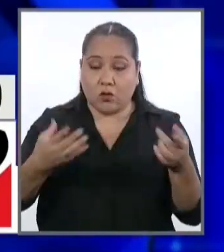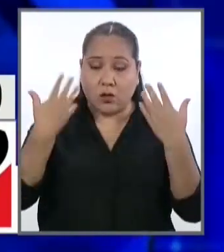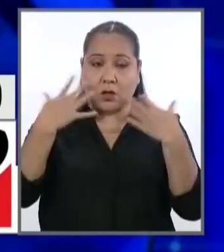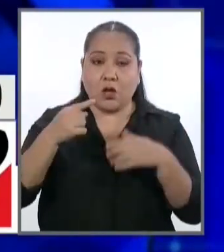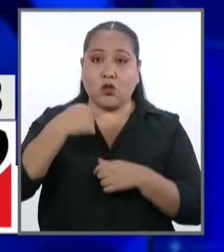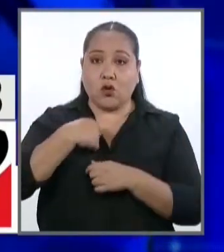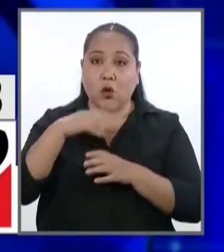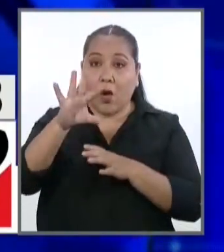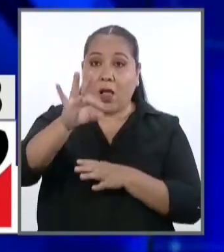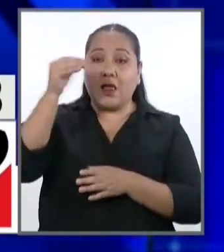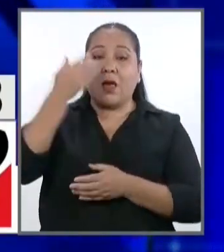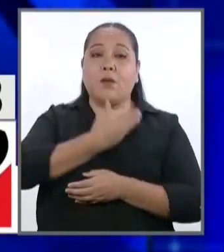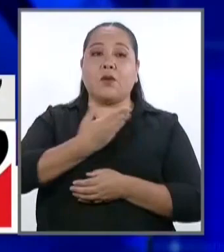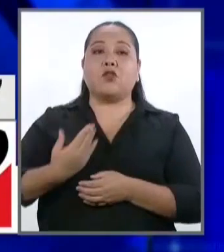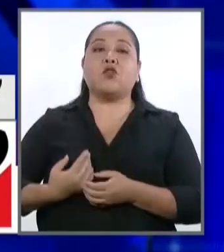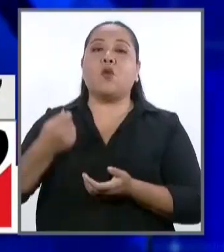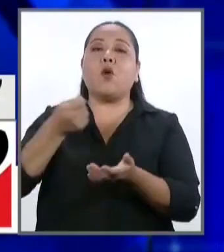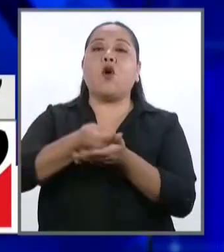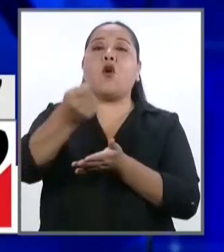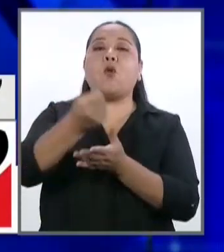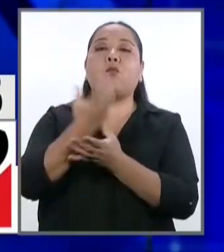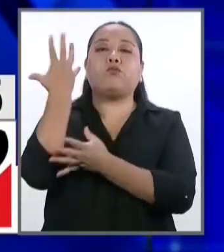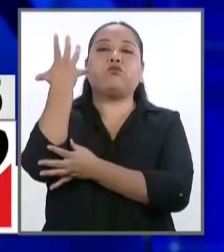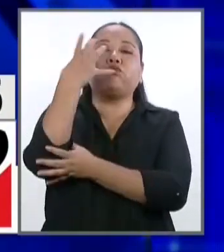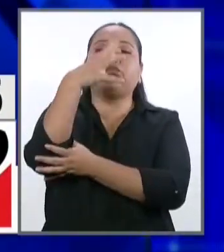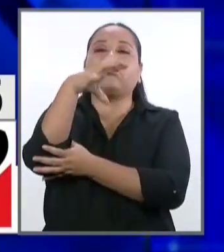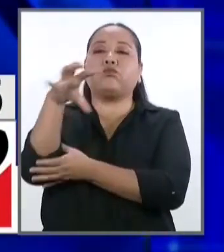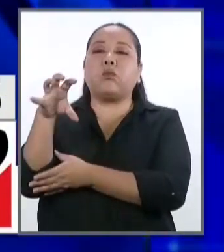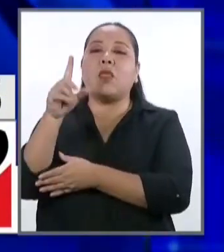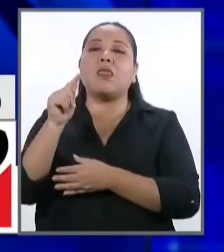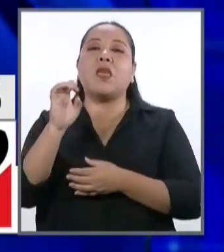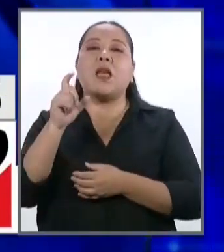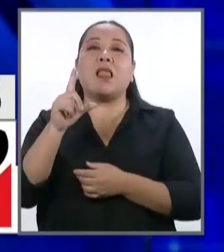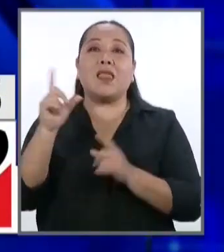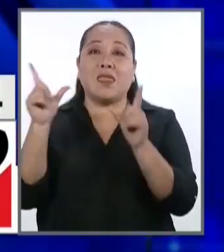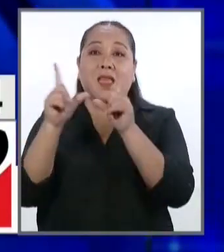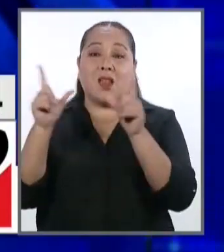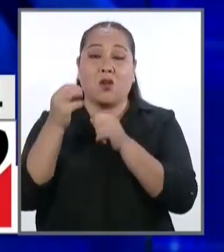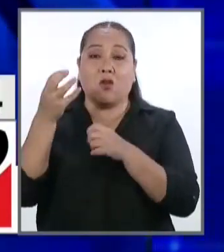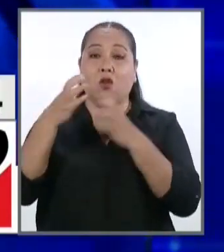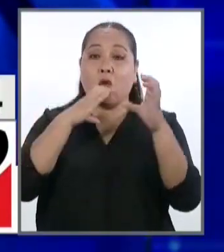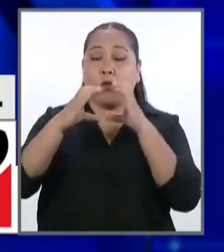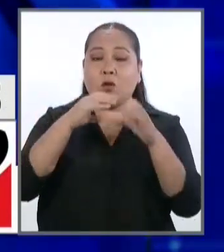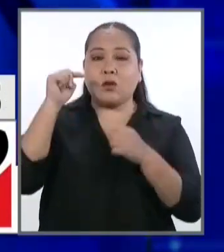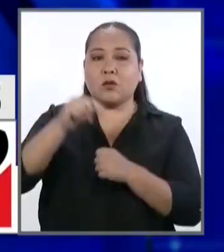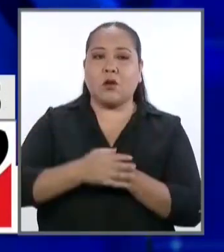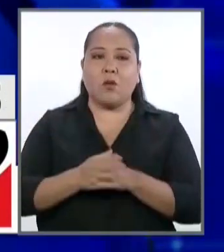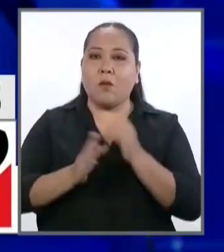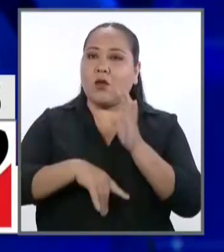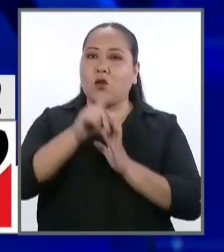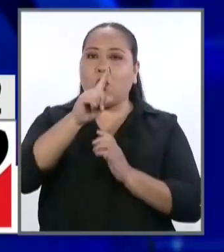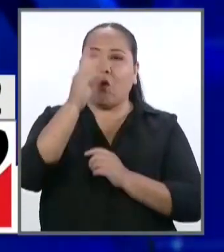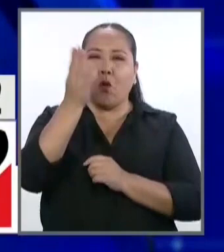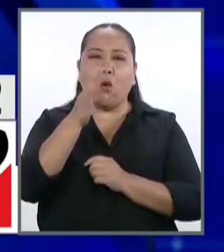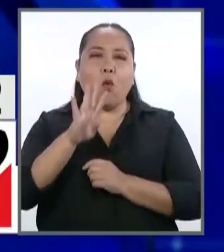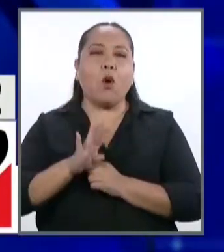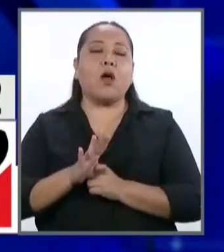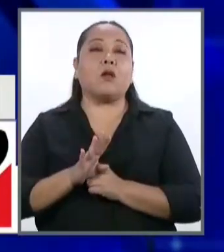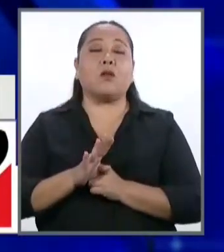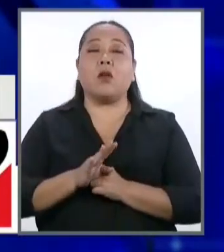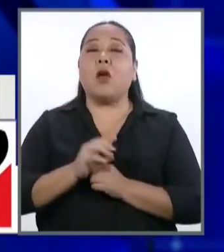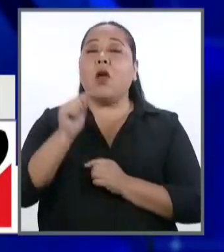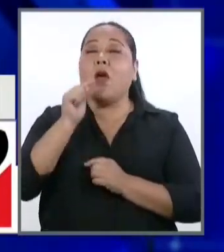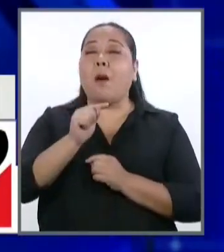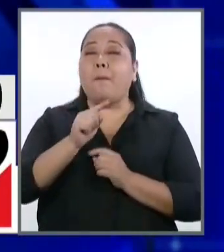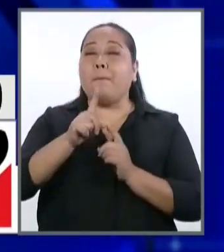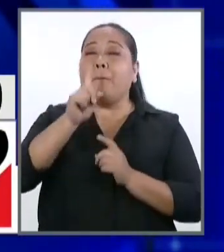si soy presidente del Perú voy a comprar un satélite de telecomunicaciones, porque hay más de un cuarto de millón de estudiantes que no han